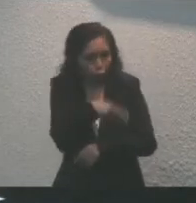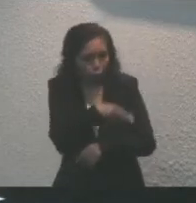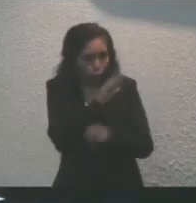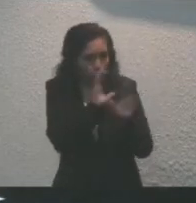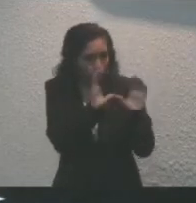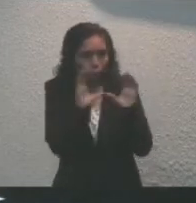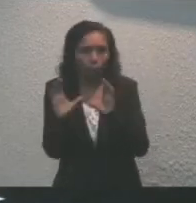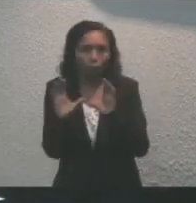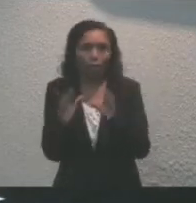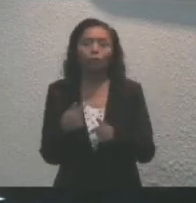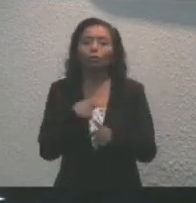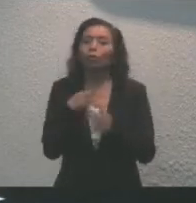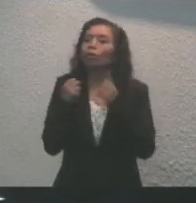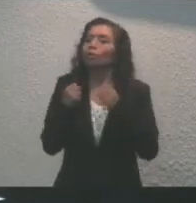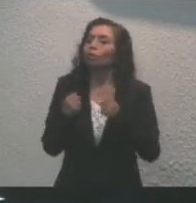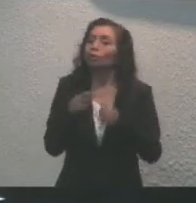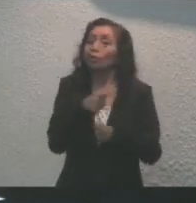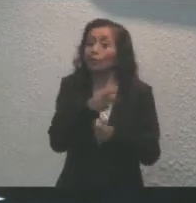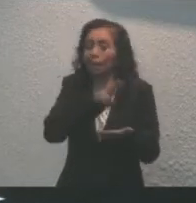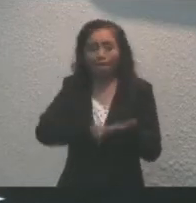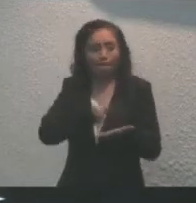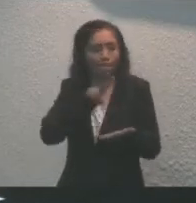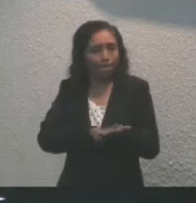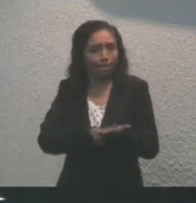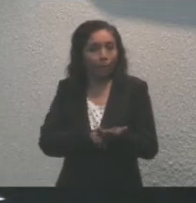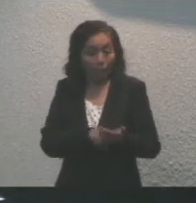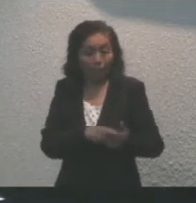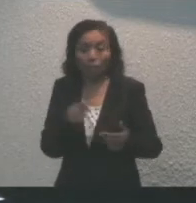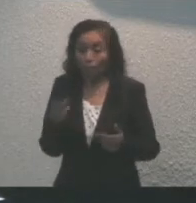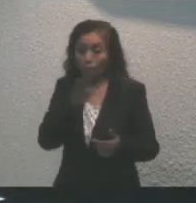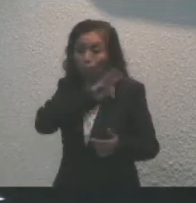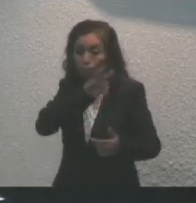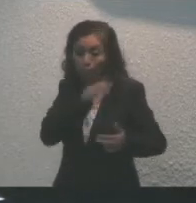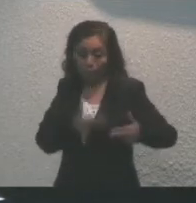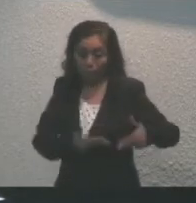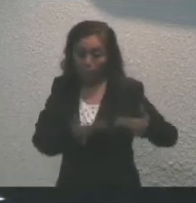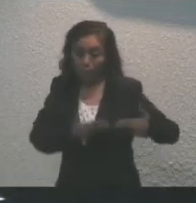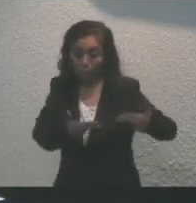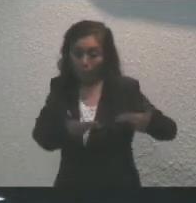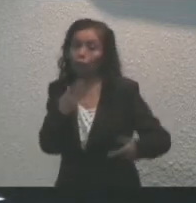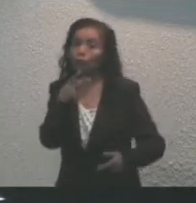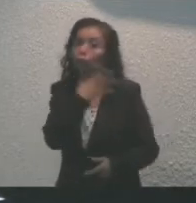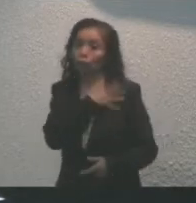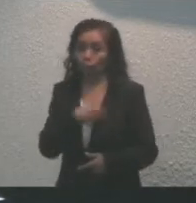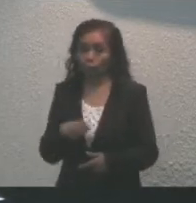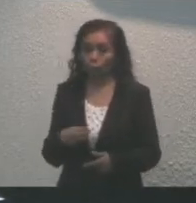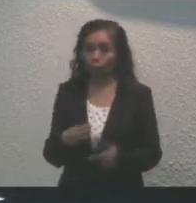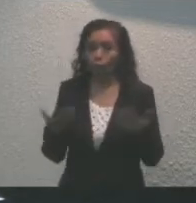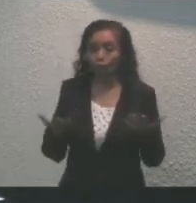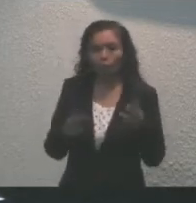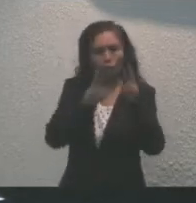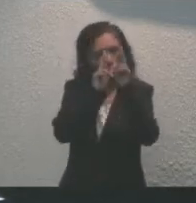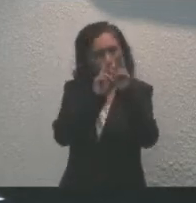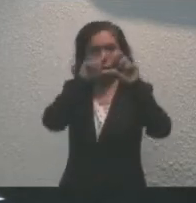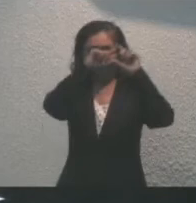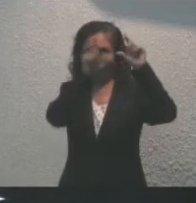que les aseguro es lo más valioso que pueden heredarles a sus hijos. A que honren a